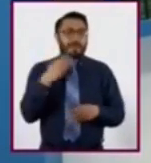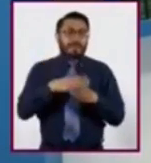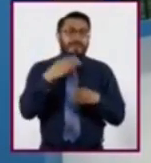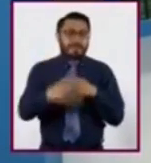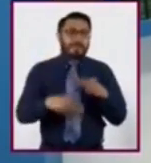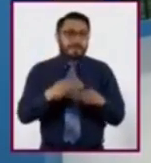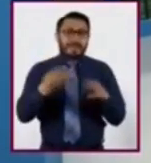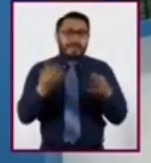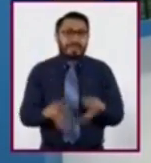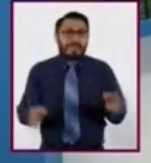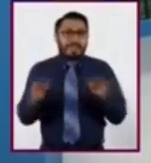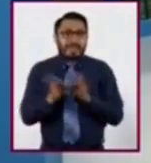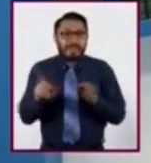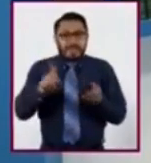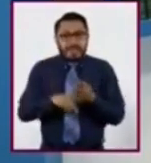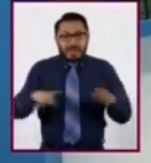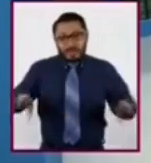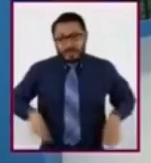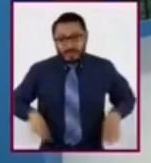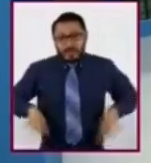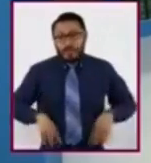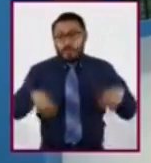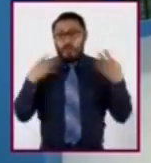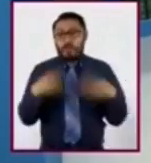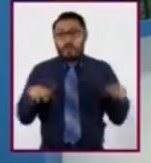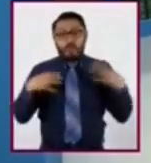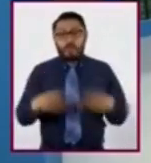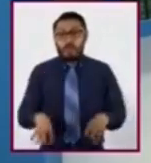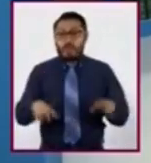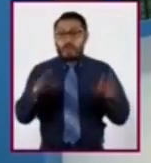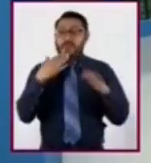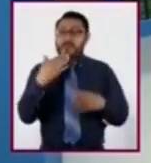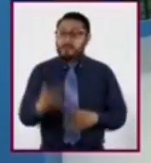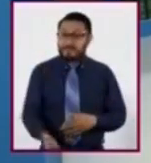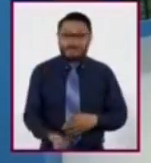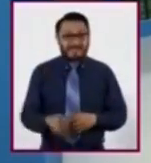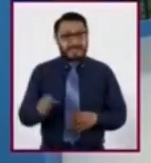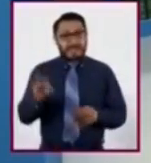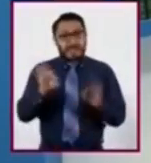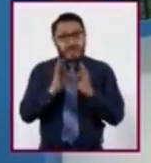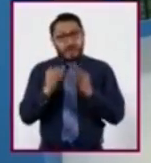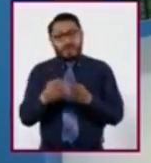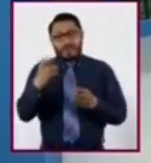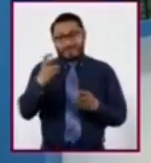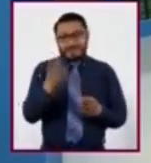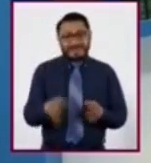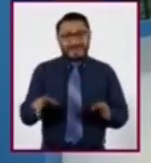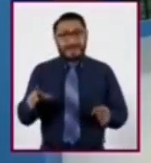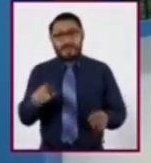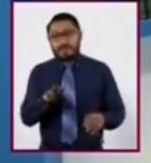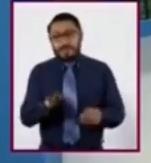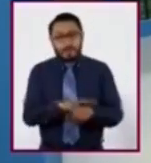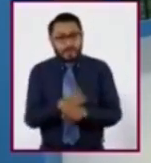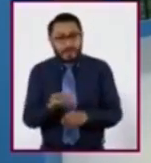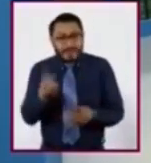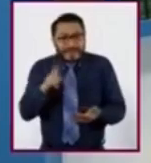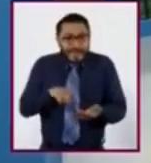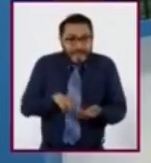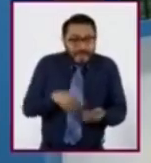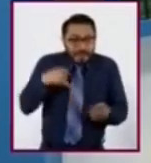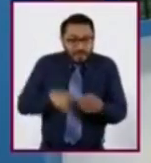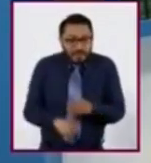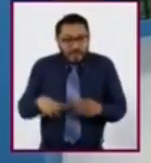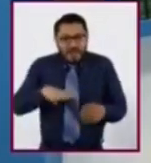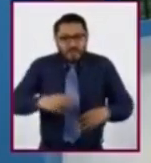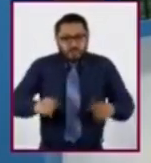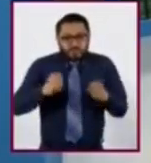extraordinarias, como lo vimos en el video. Las formas del relieve se deben a la acción de fuerzas que actúan al interior de